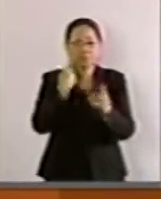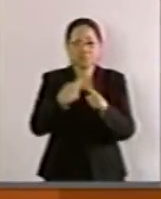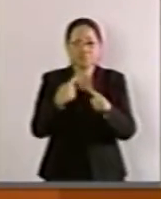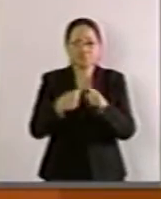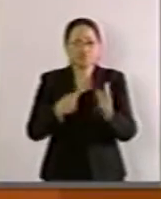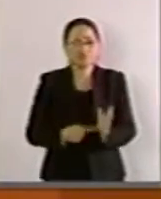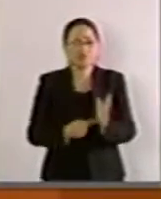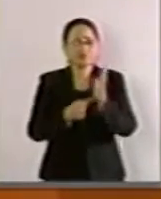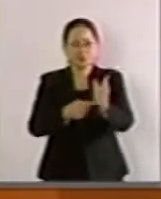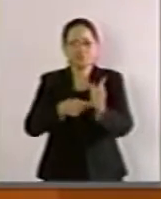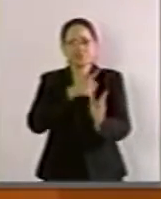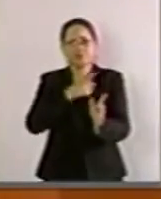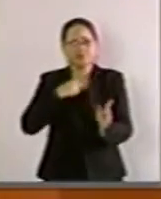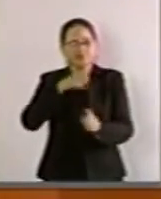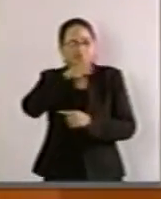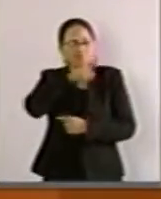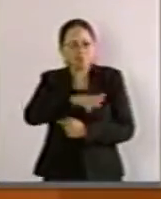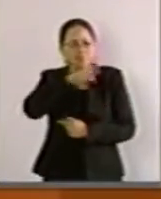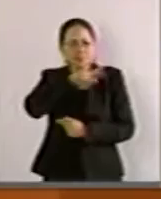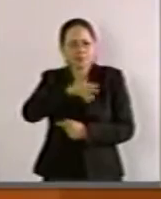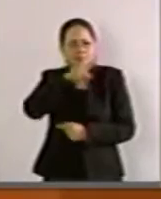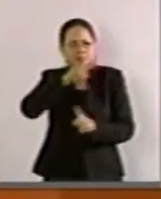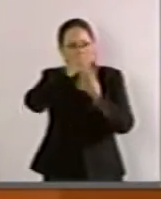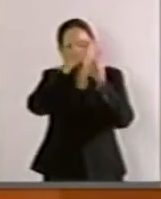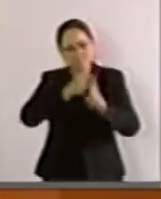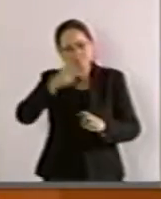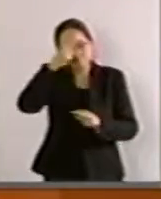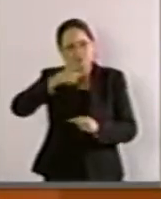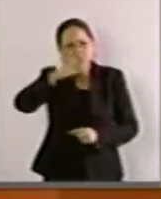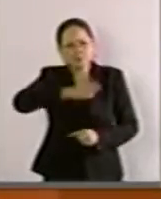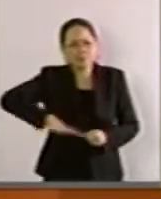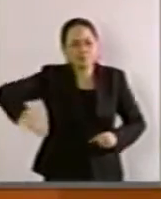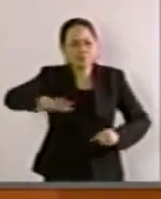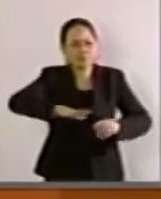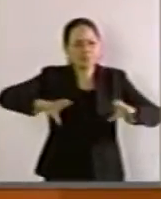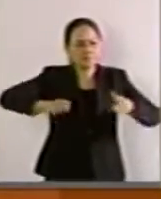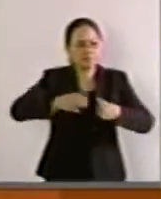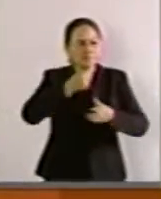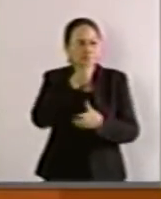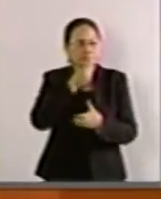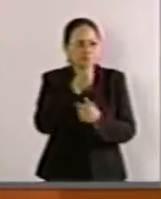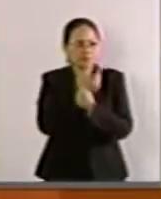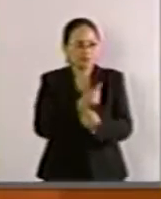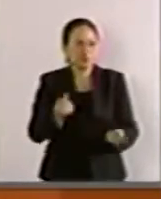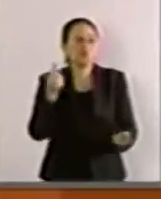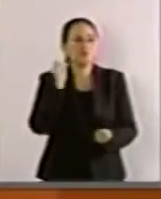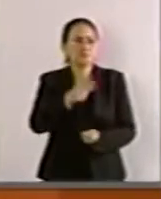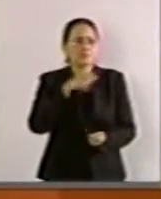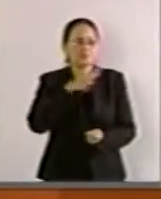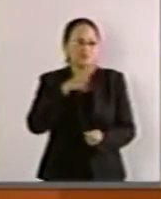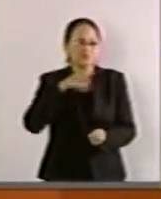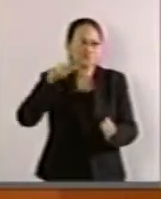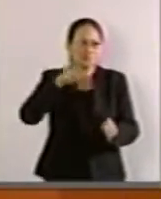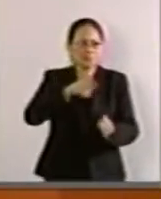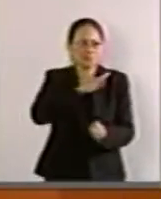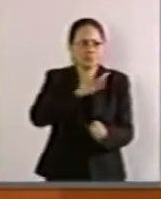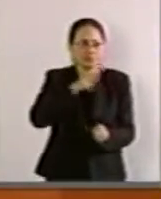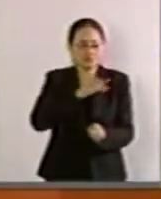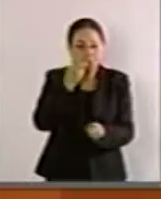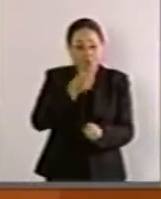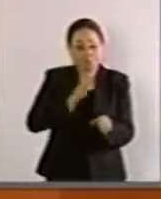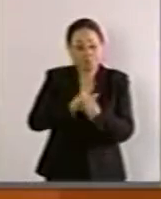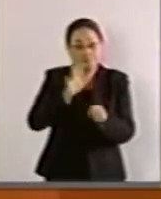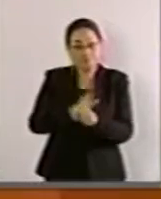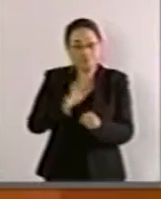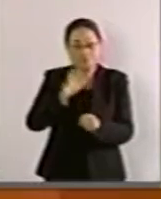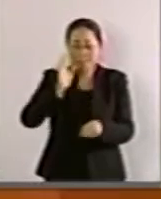fin de mejorar los contenidos destinados a la población infantil y en general, y con ello garantizar el